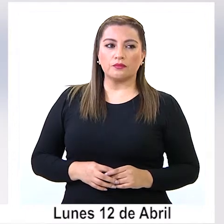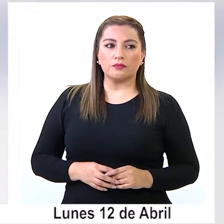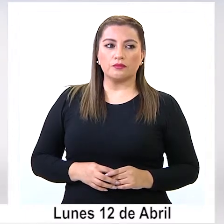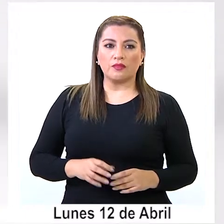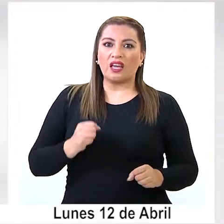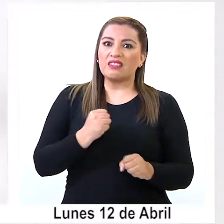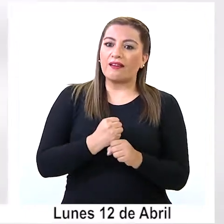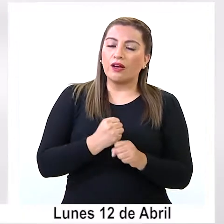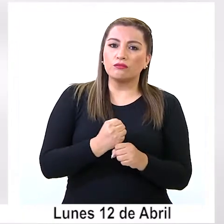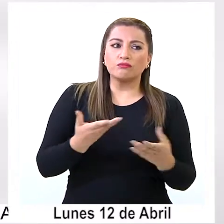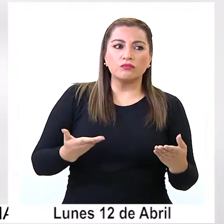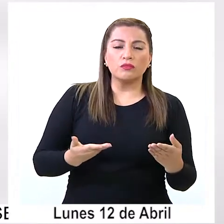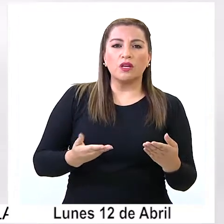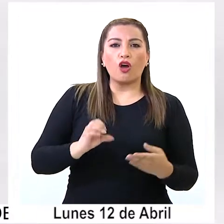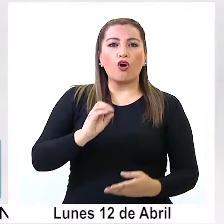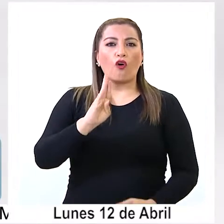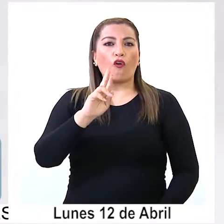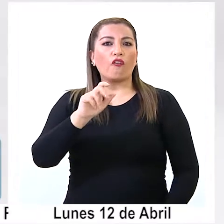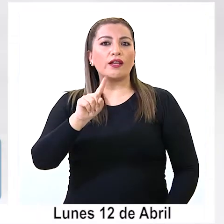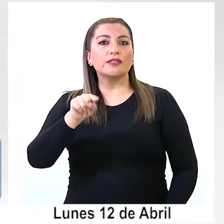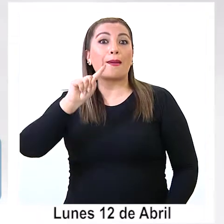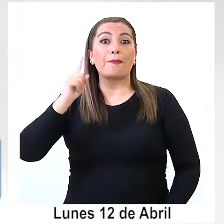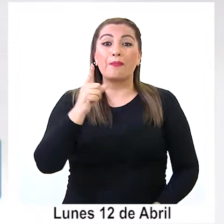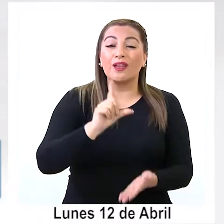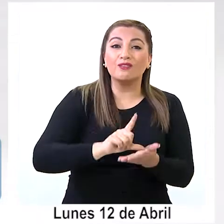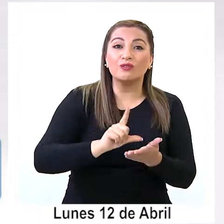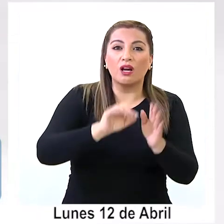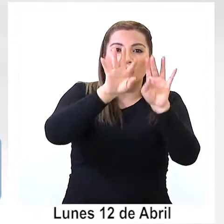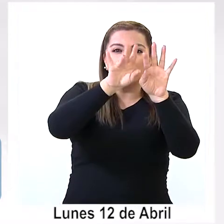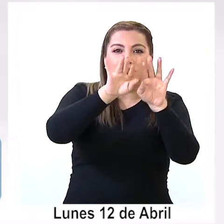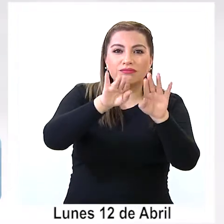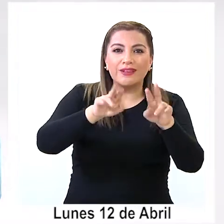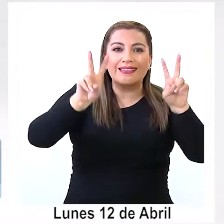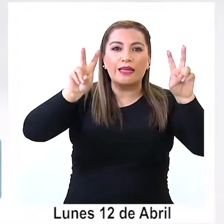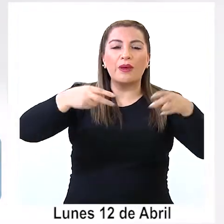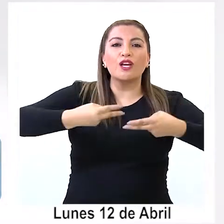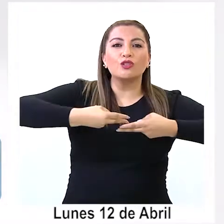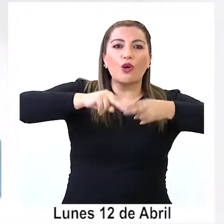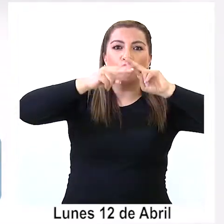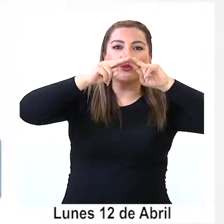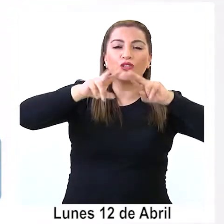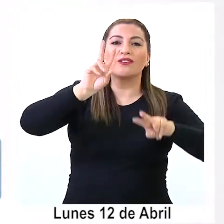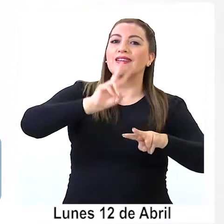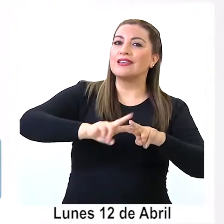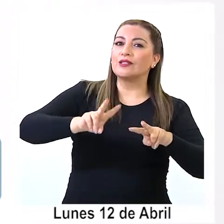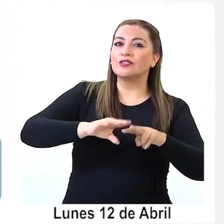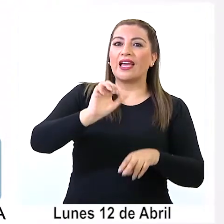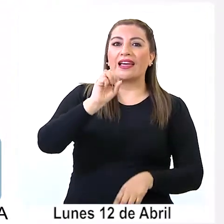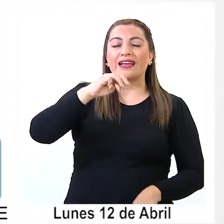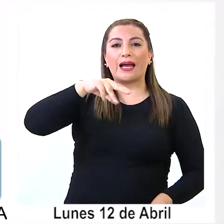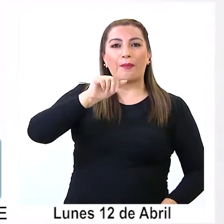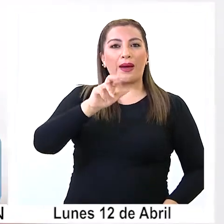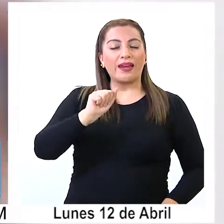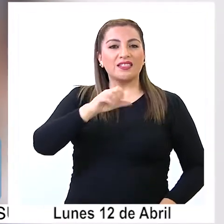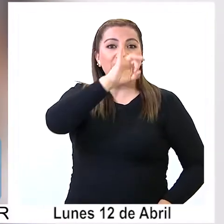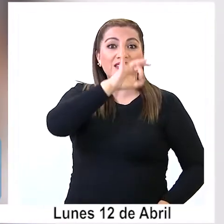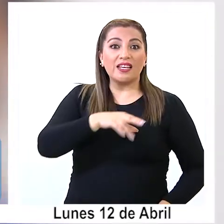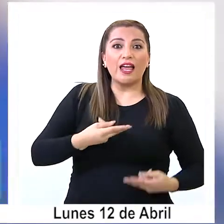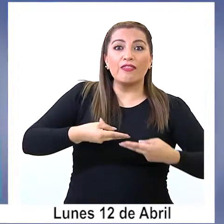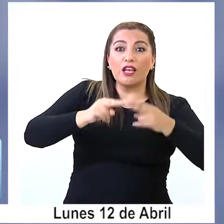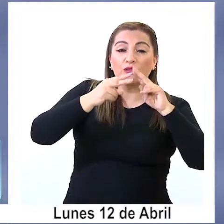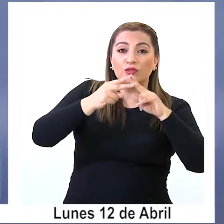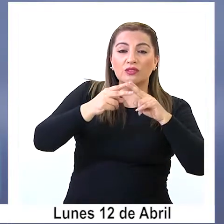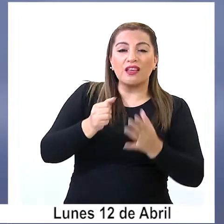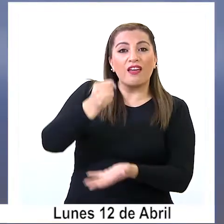Trabajos en Obra es el primer sitio de empleos dedicado al sector de la construcción, desarrollado por la Cámara Chilena de la Construcción